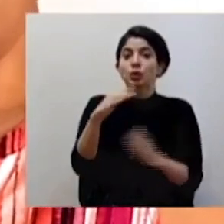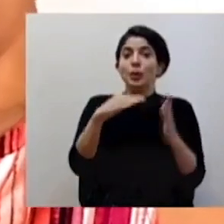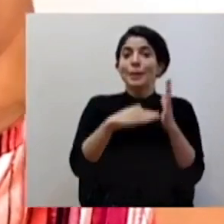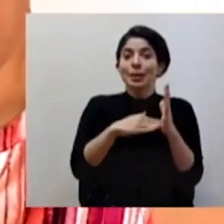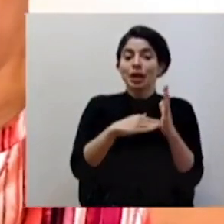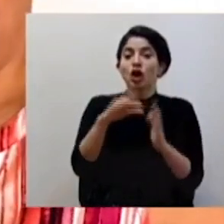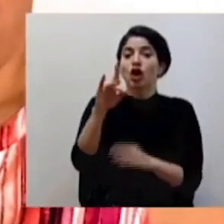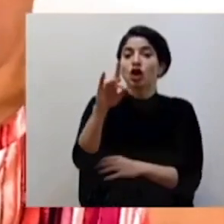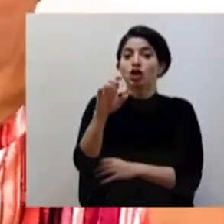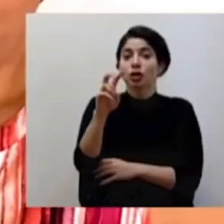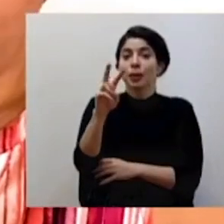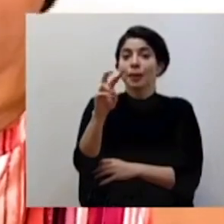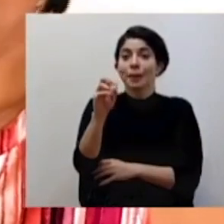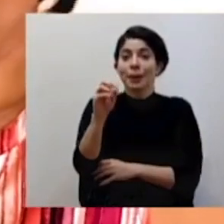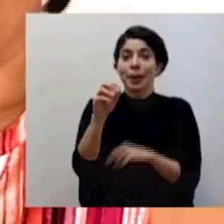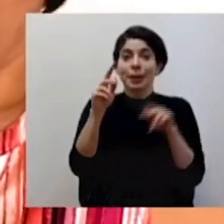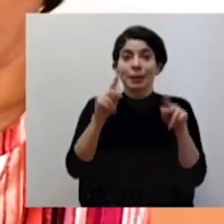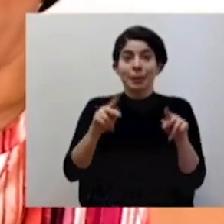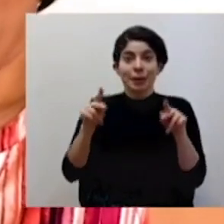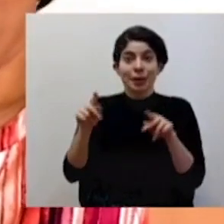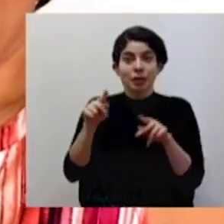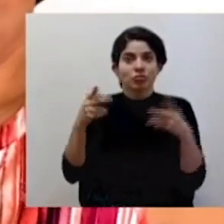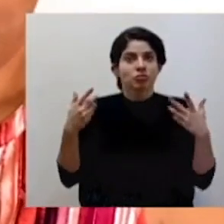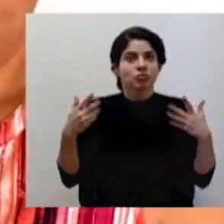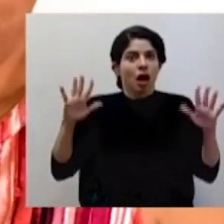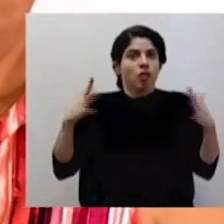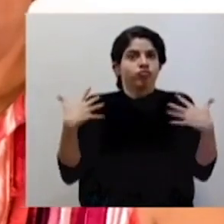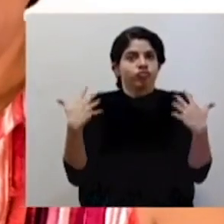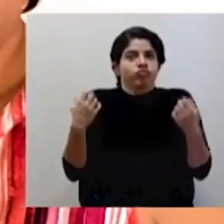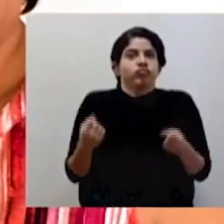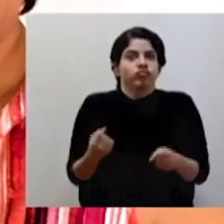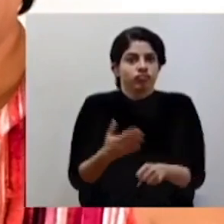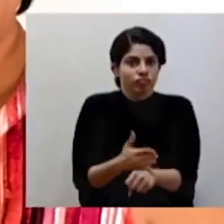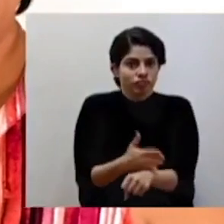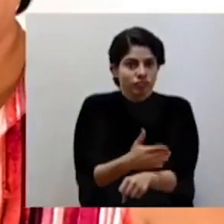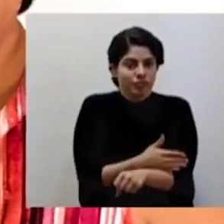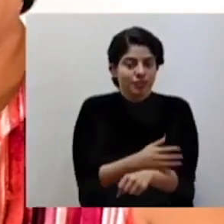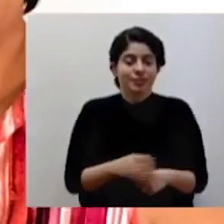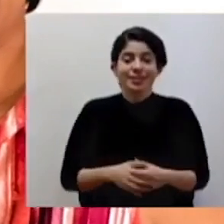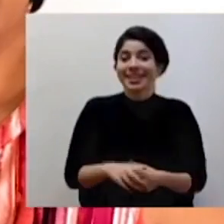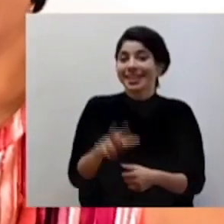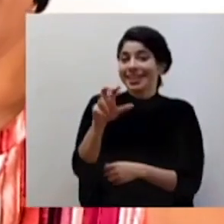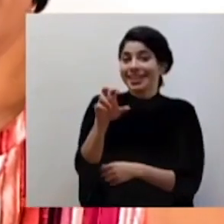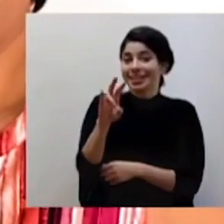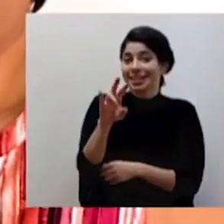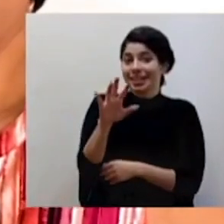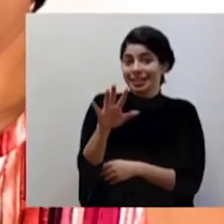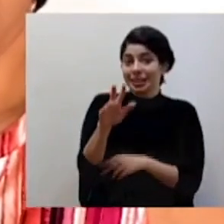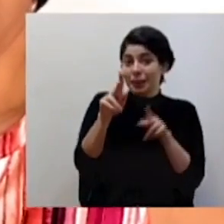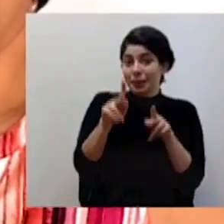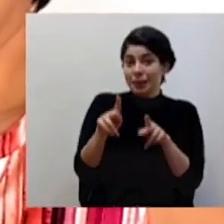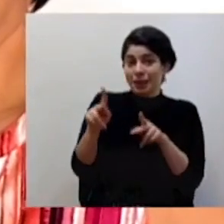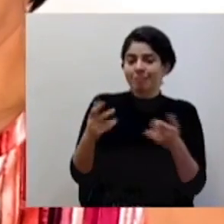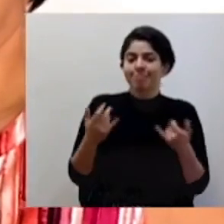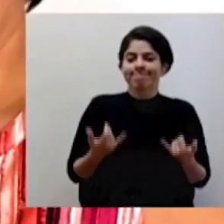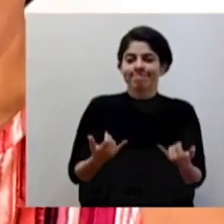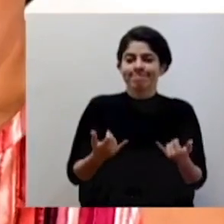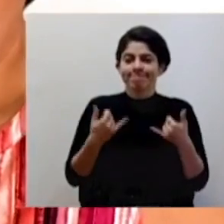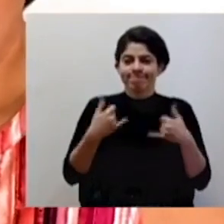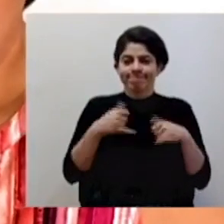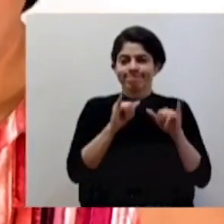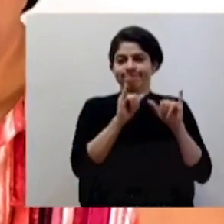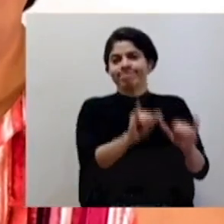820 personas recuperadas. 375 personas se encuentran